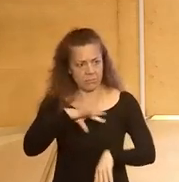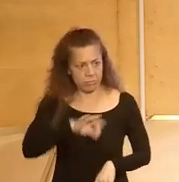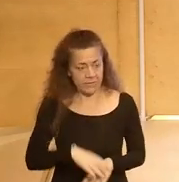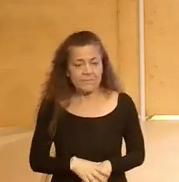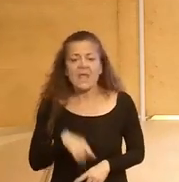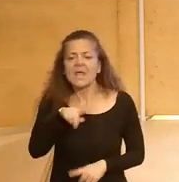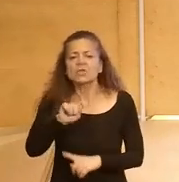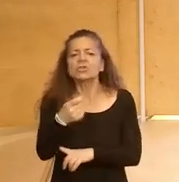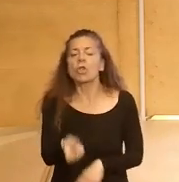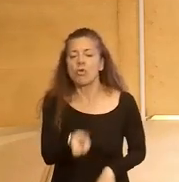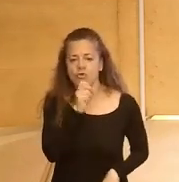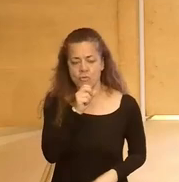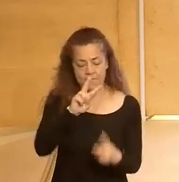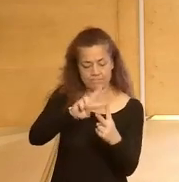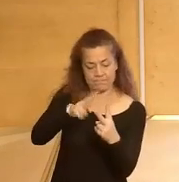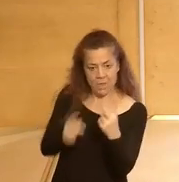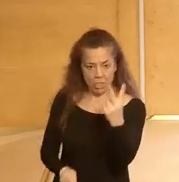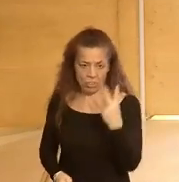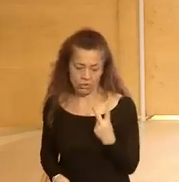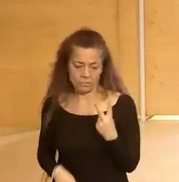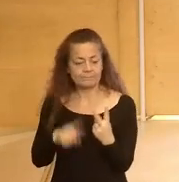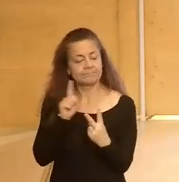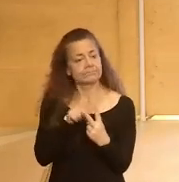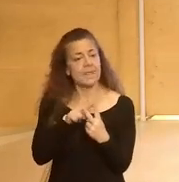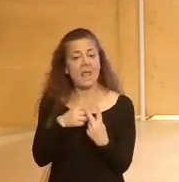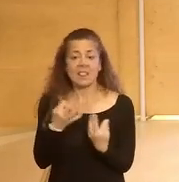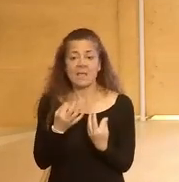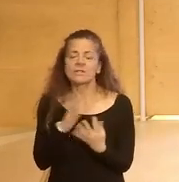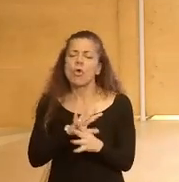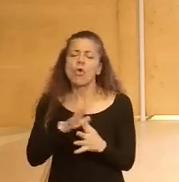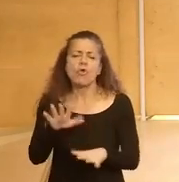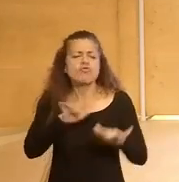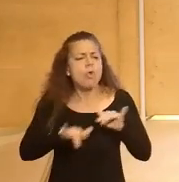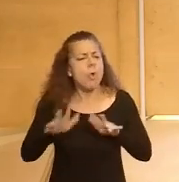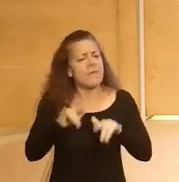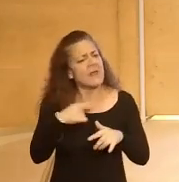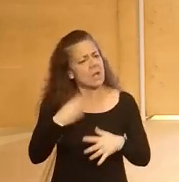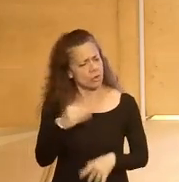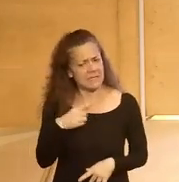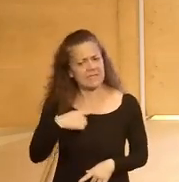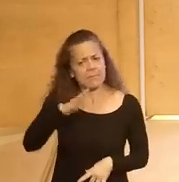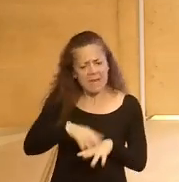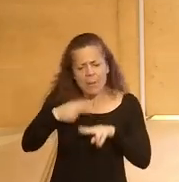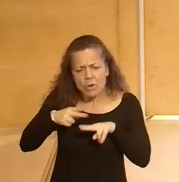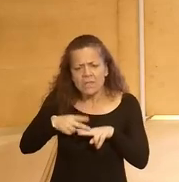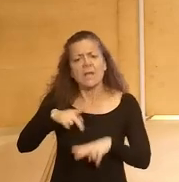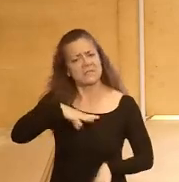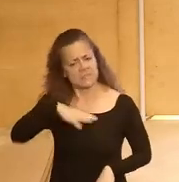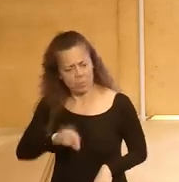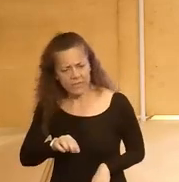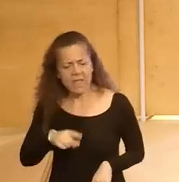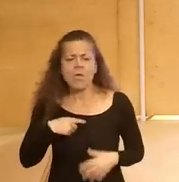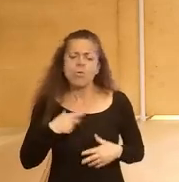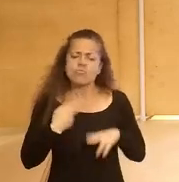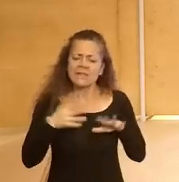¿Y cómo conseguimos esto? Pues de dos maneras. Por una parte, hay que convencer a la juventud que hay otra política que es posible, que la política no son solo los